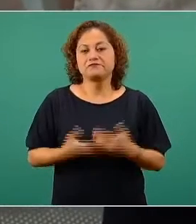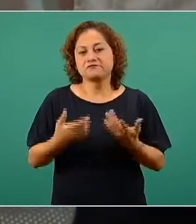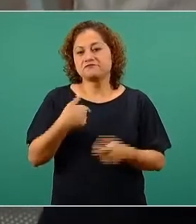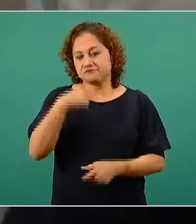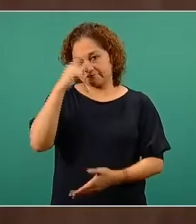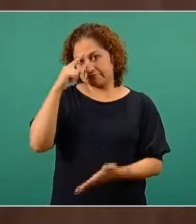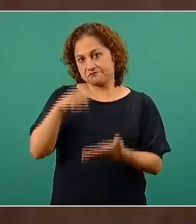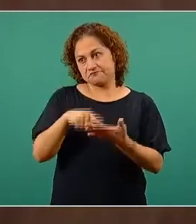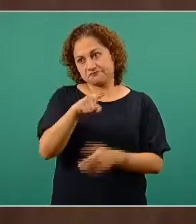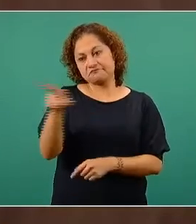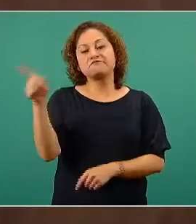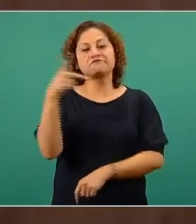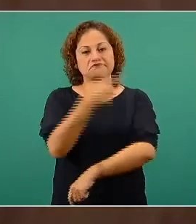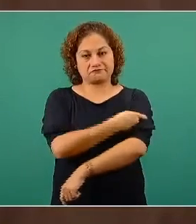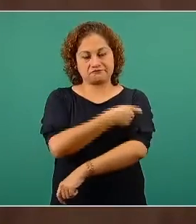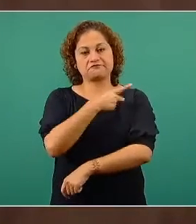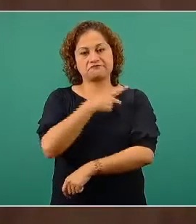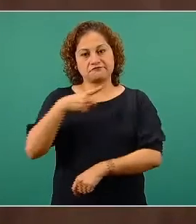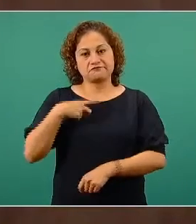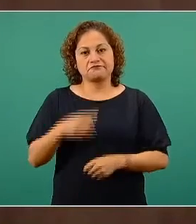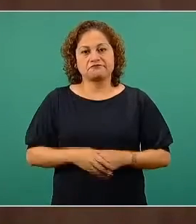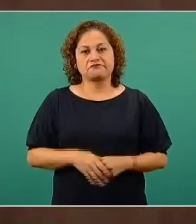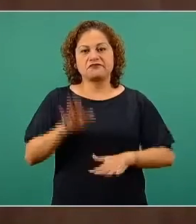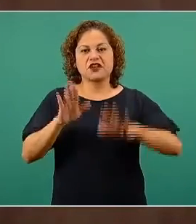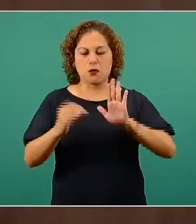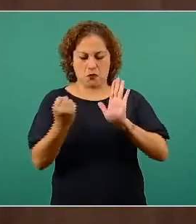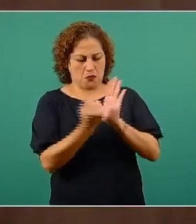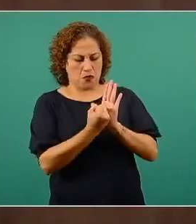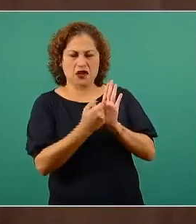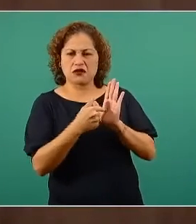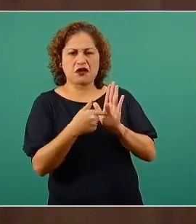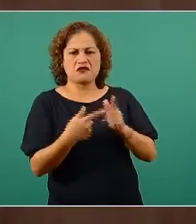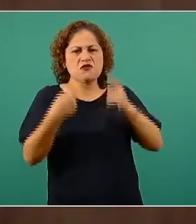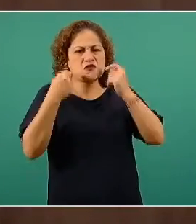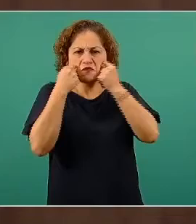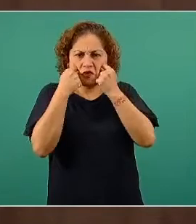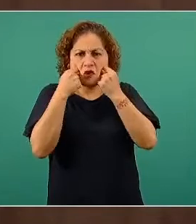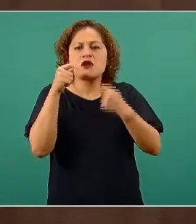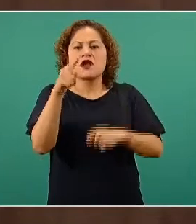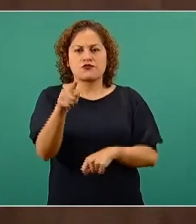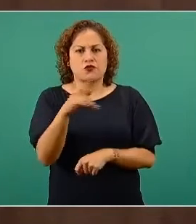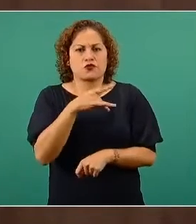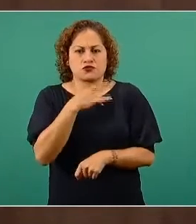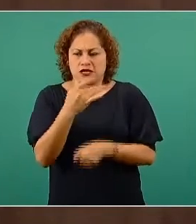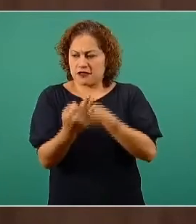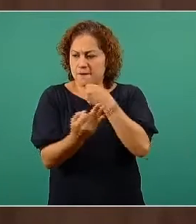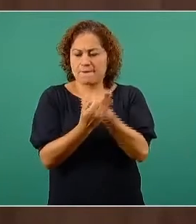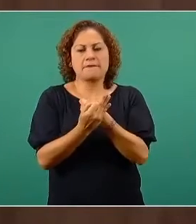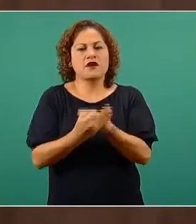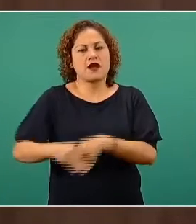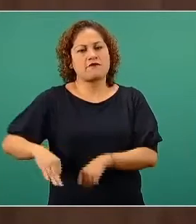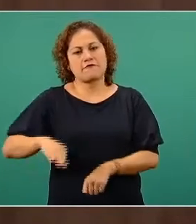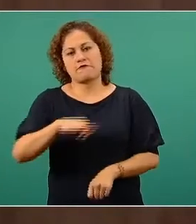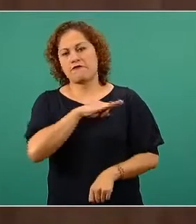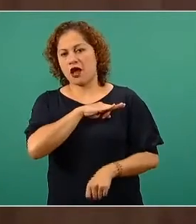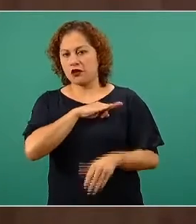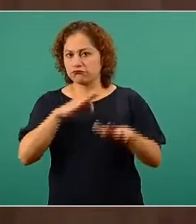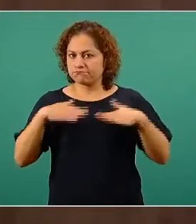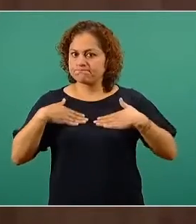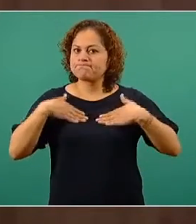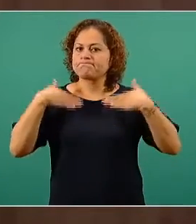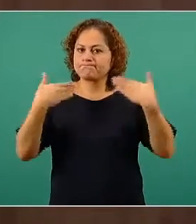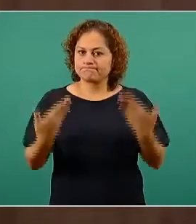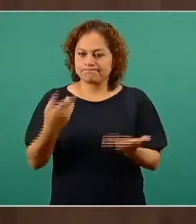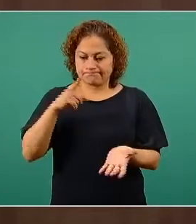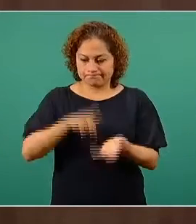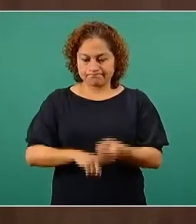vacunarse. A veces dicen que no importa cuál sea. El sitio es que tú te sientas protegido y que tengas confianza en que estás bien.